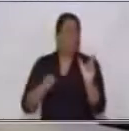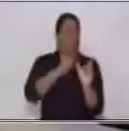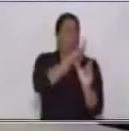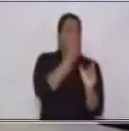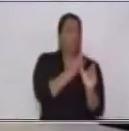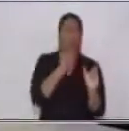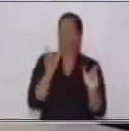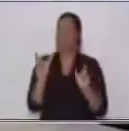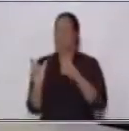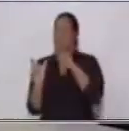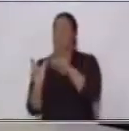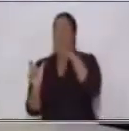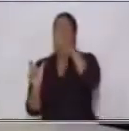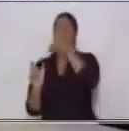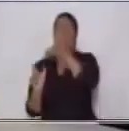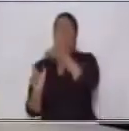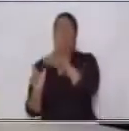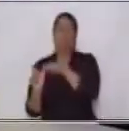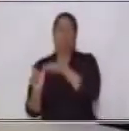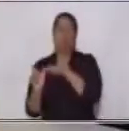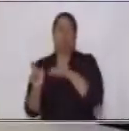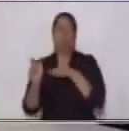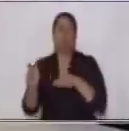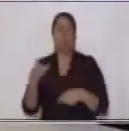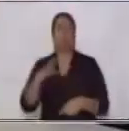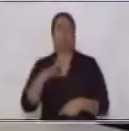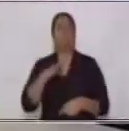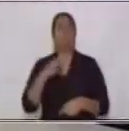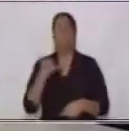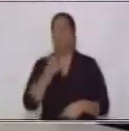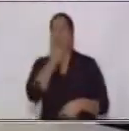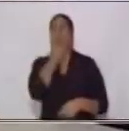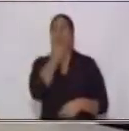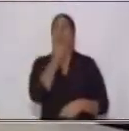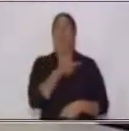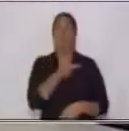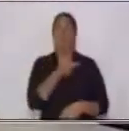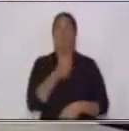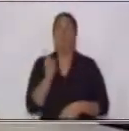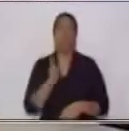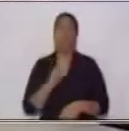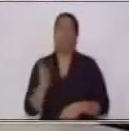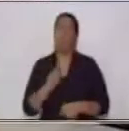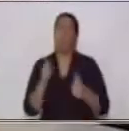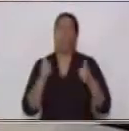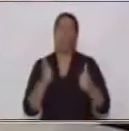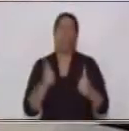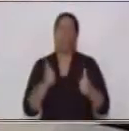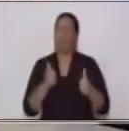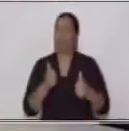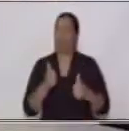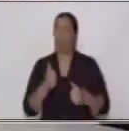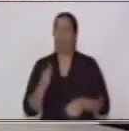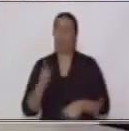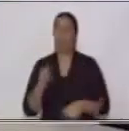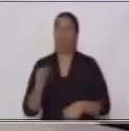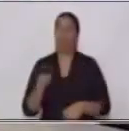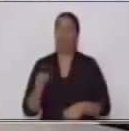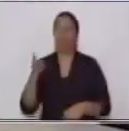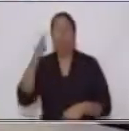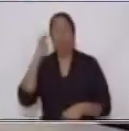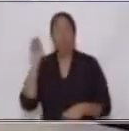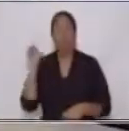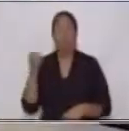sujeto aquí hay un error y esto es incorrecto cuando tú realices